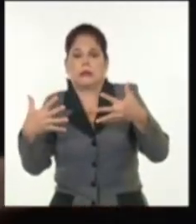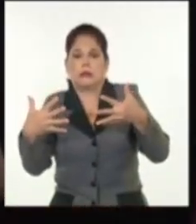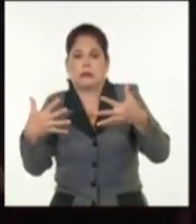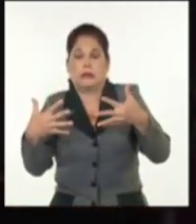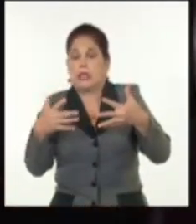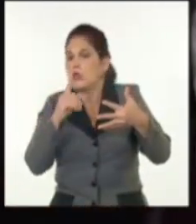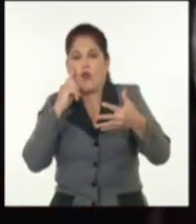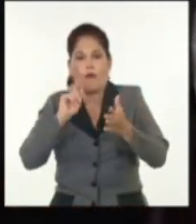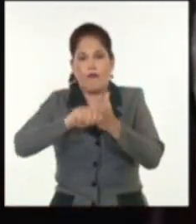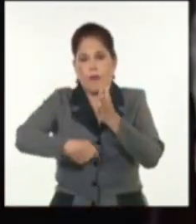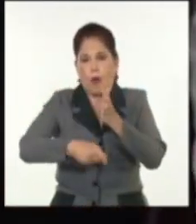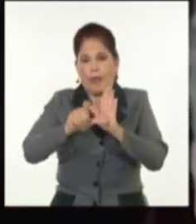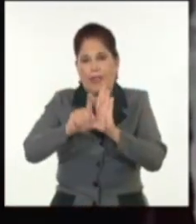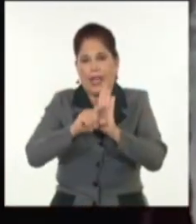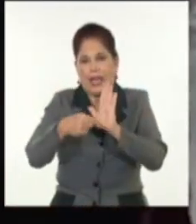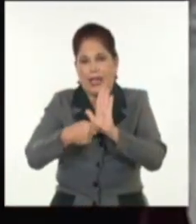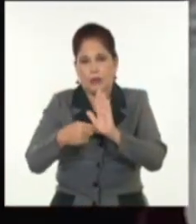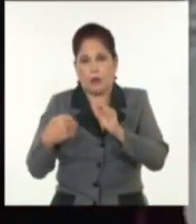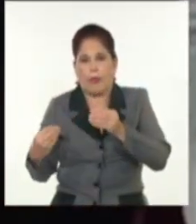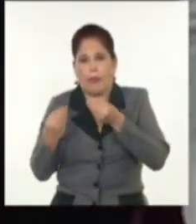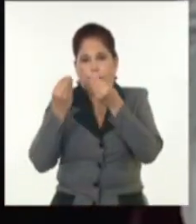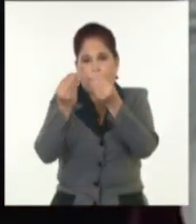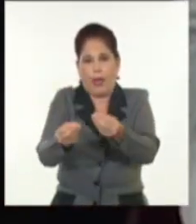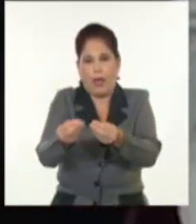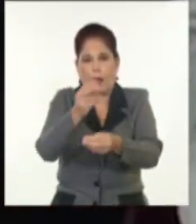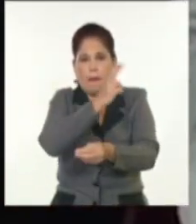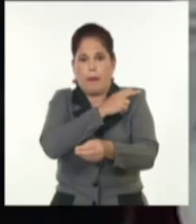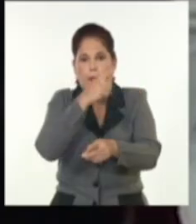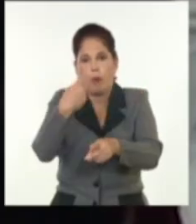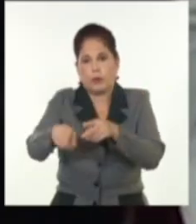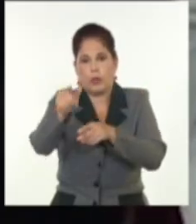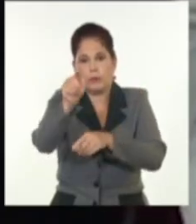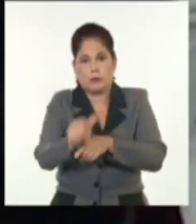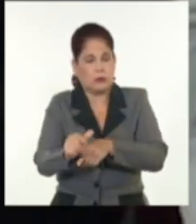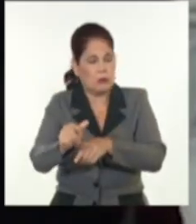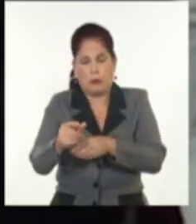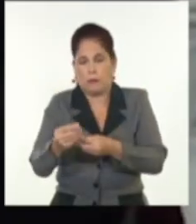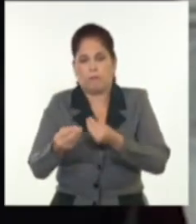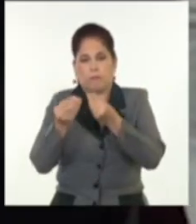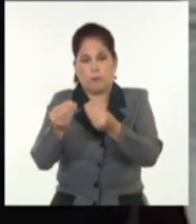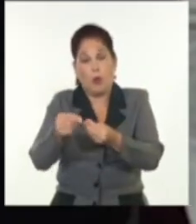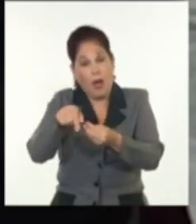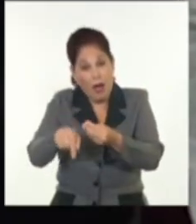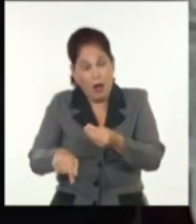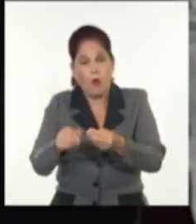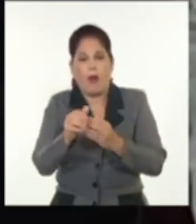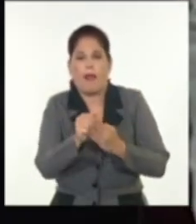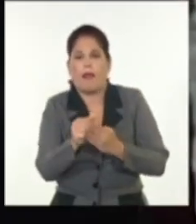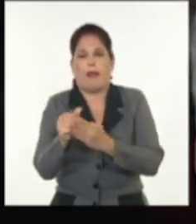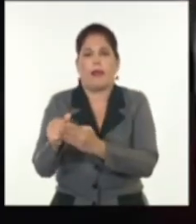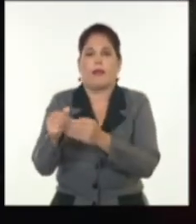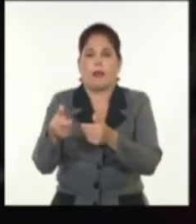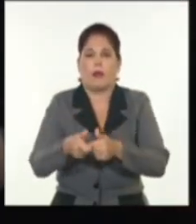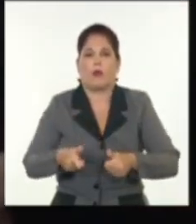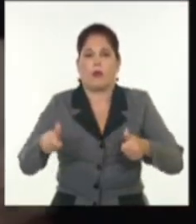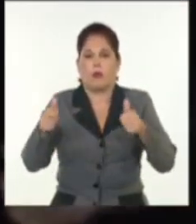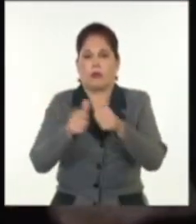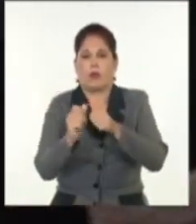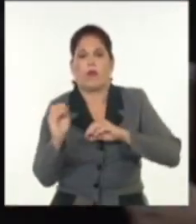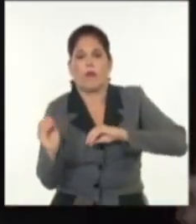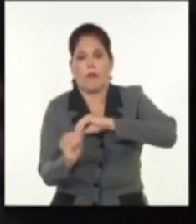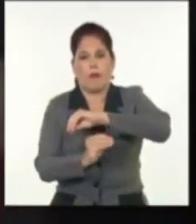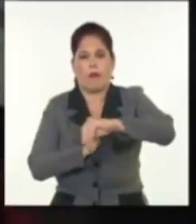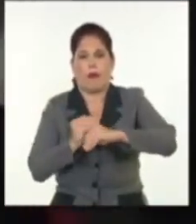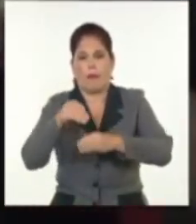no firmó el decreto de la sucesión de mando a favor de Leslie Voltaire, quien ahora ejerce el liderazgo del Consejo Transicional de la